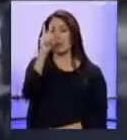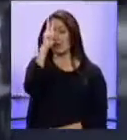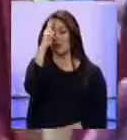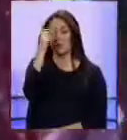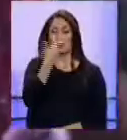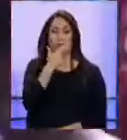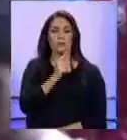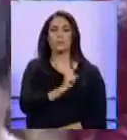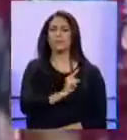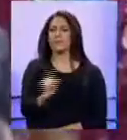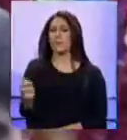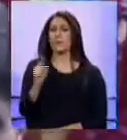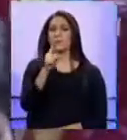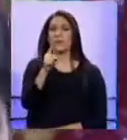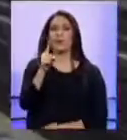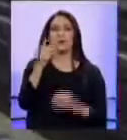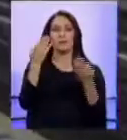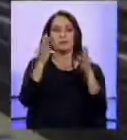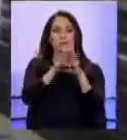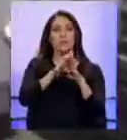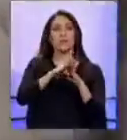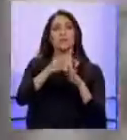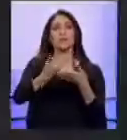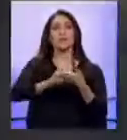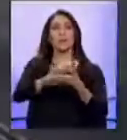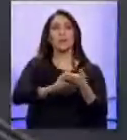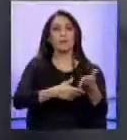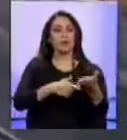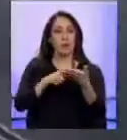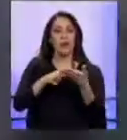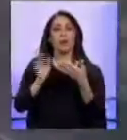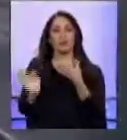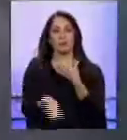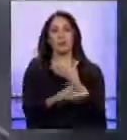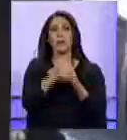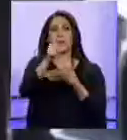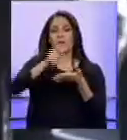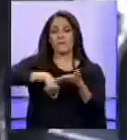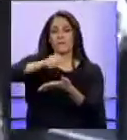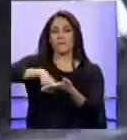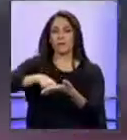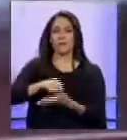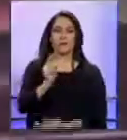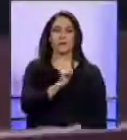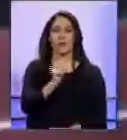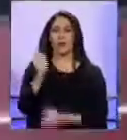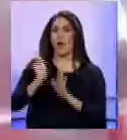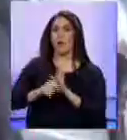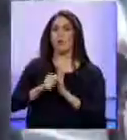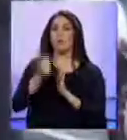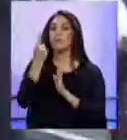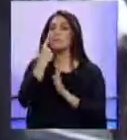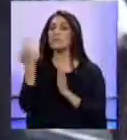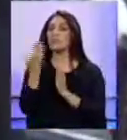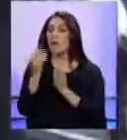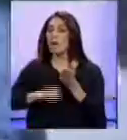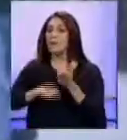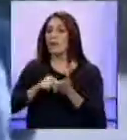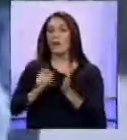un crimen. No abrir la puerta de casa sin una orden de cateo y tampoco firmar documentos sin consejo de algún abogado. Así bien, es un ofrece